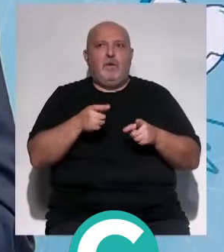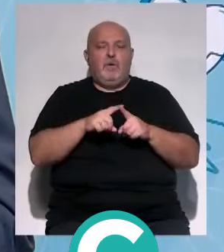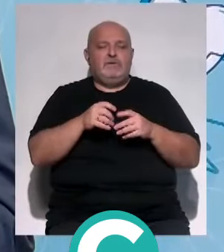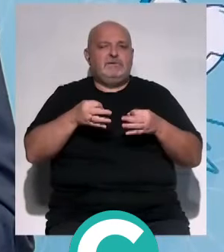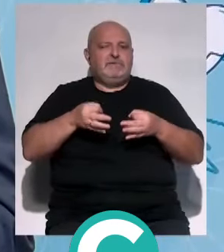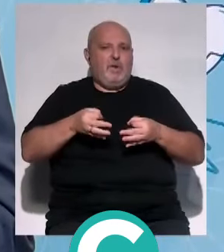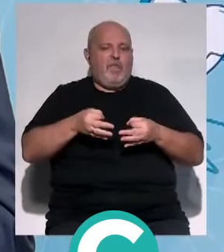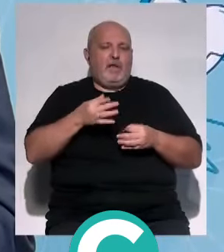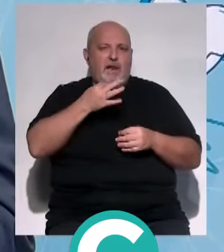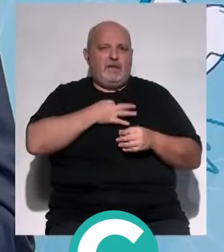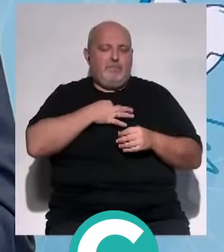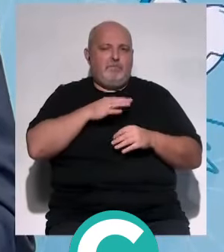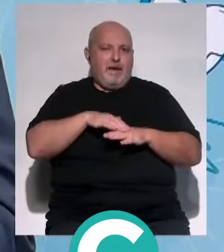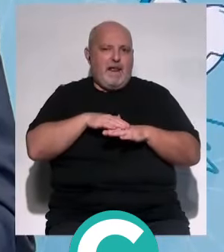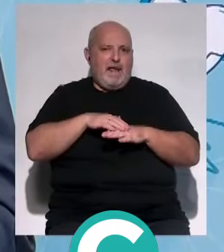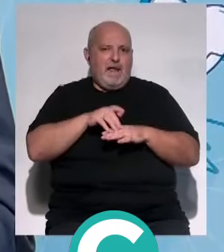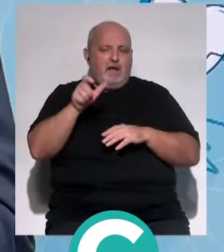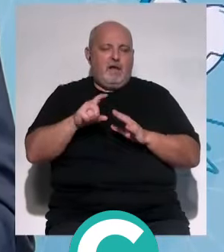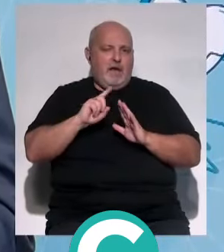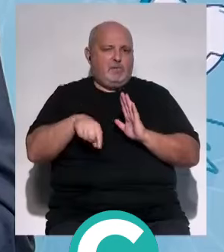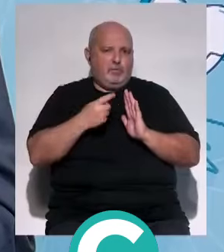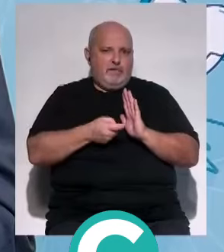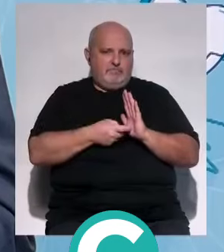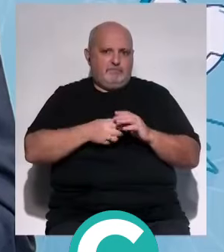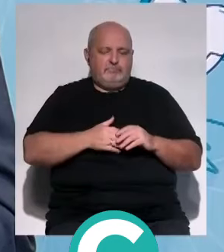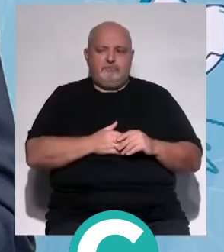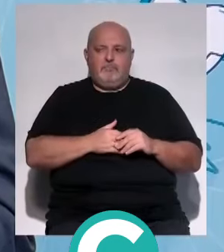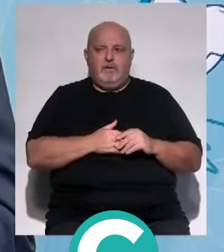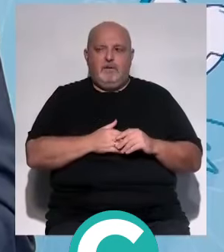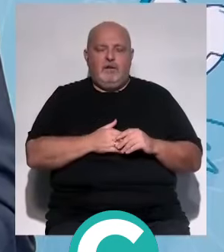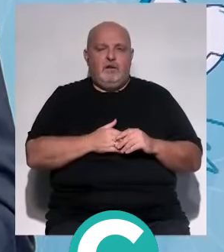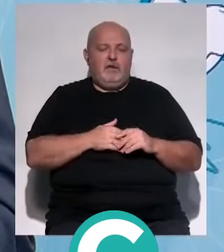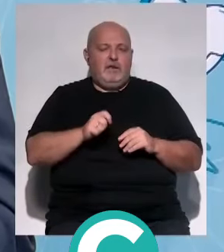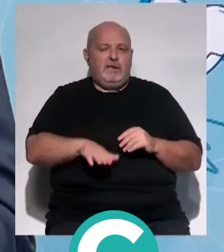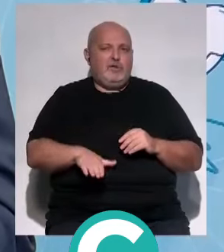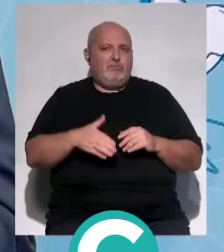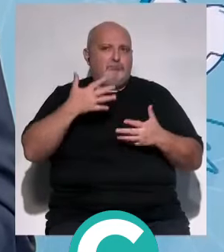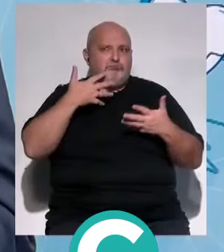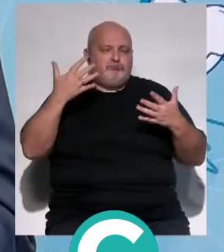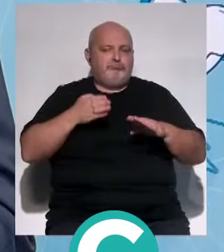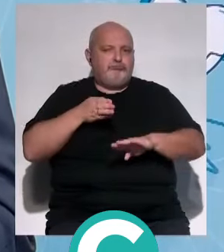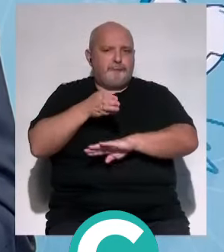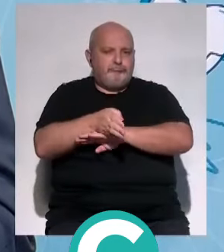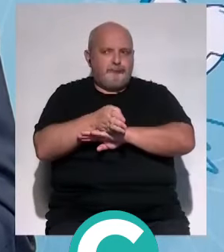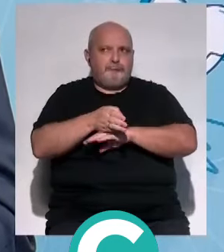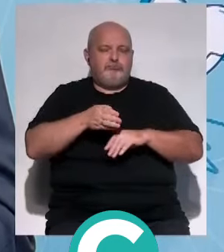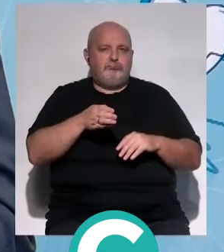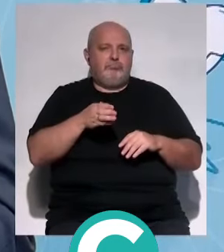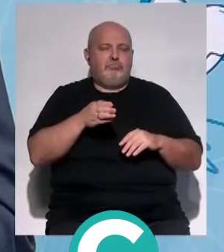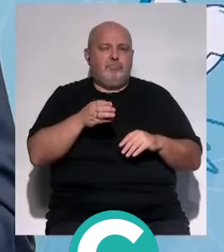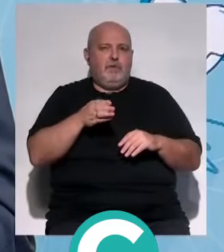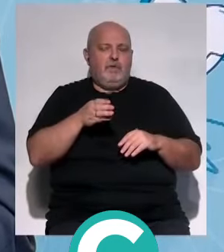seguridad y una garantía para el paciente absoluta. Desde el niño que llega con